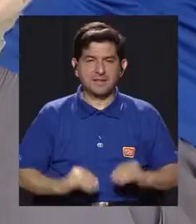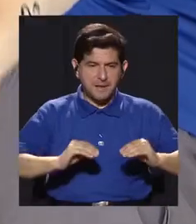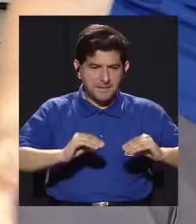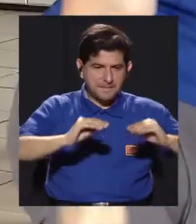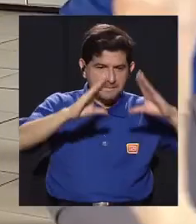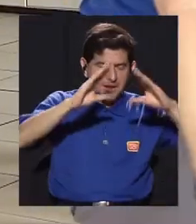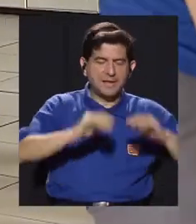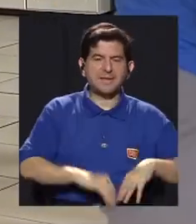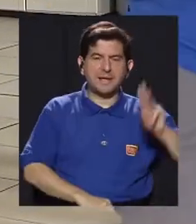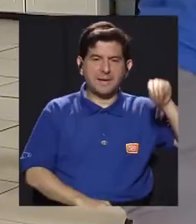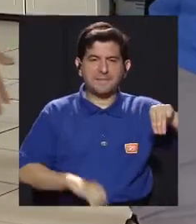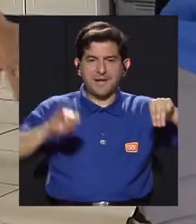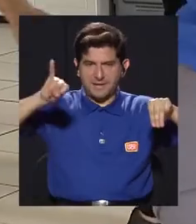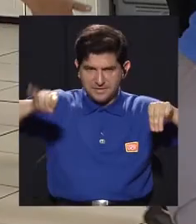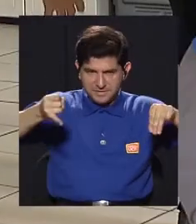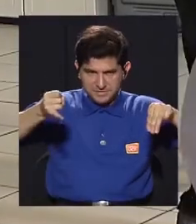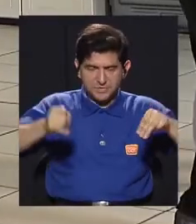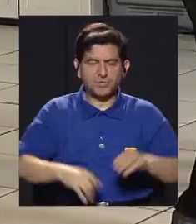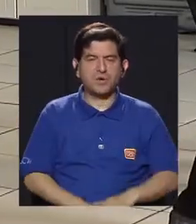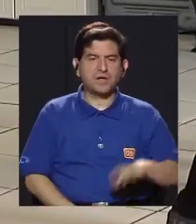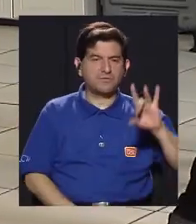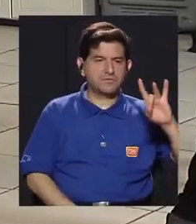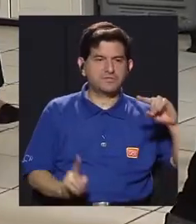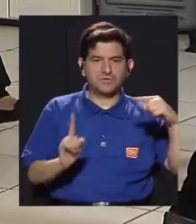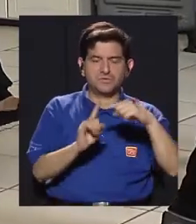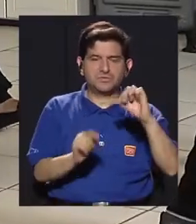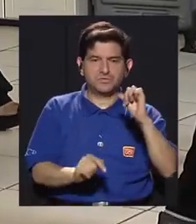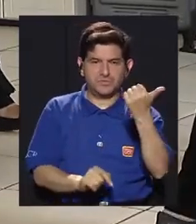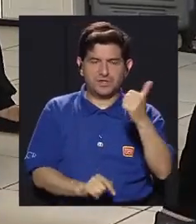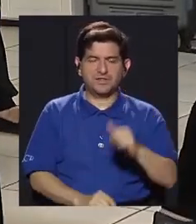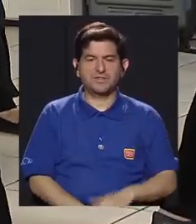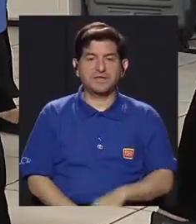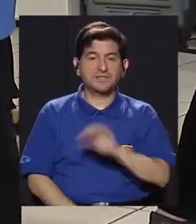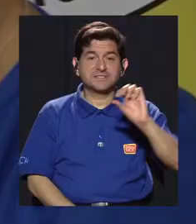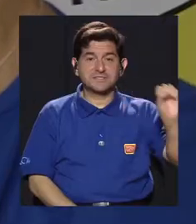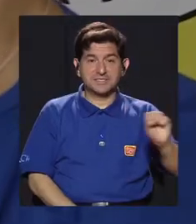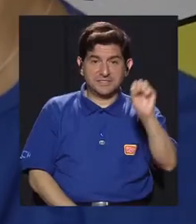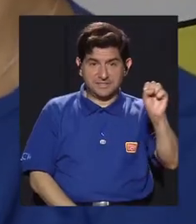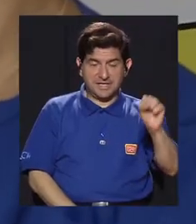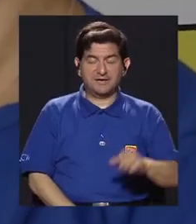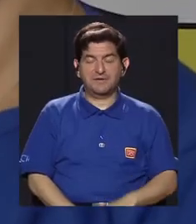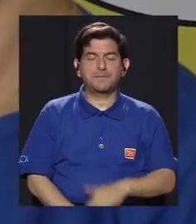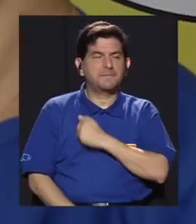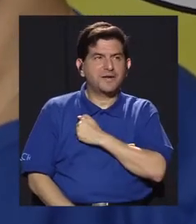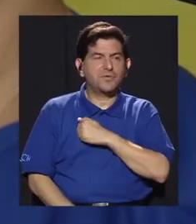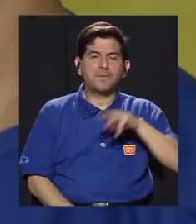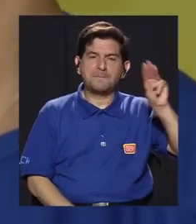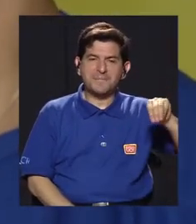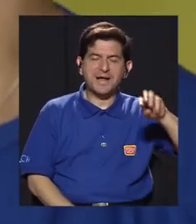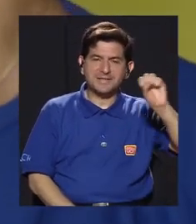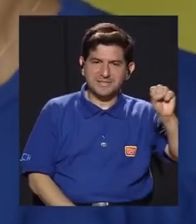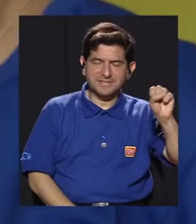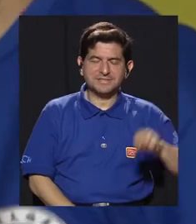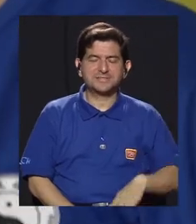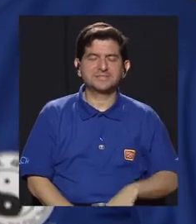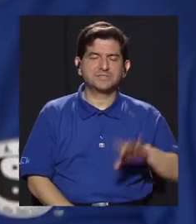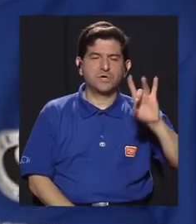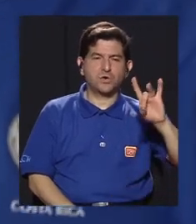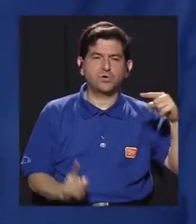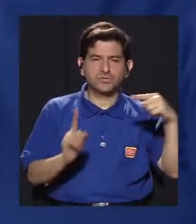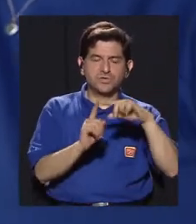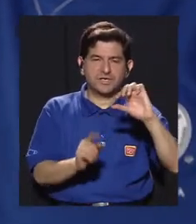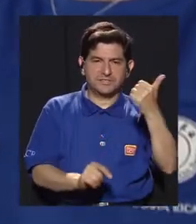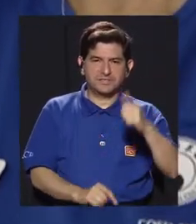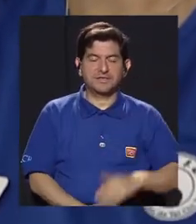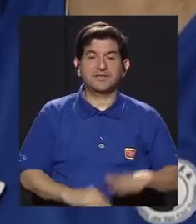en las mañanas, los martes y los jueves de 8 a 10 y los sábados, perdón, los martes y los sábados de 8 a